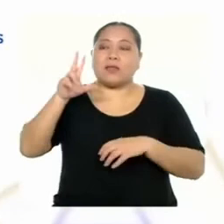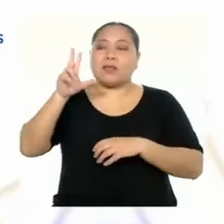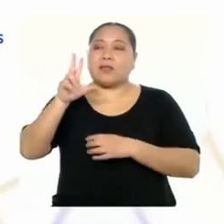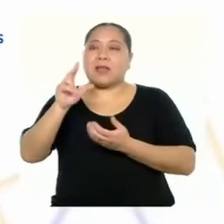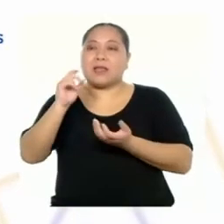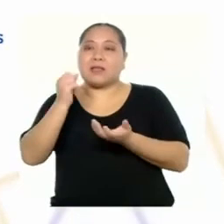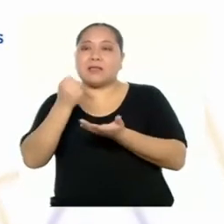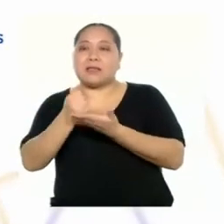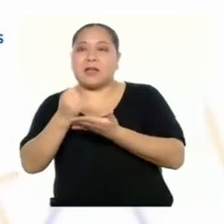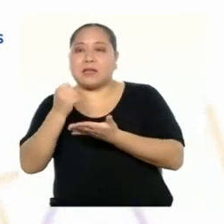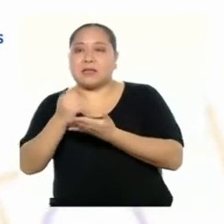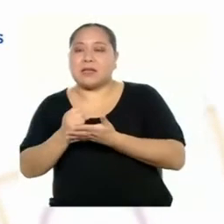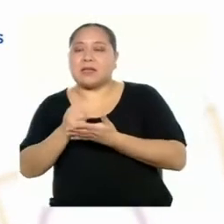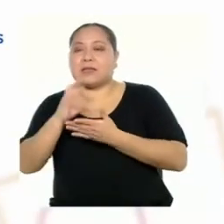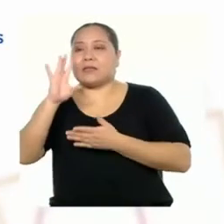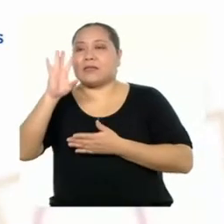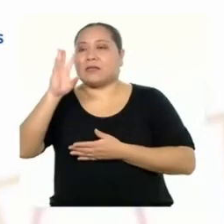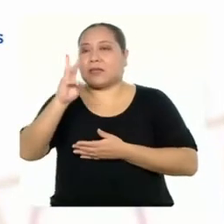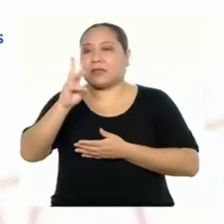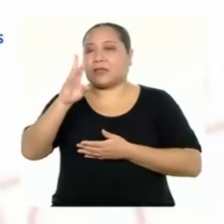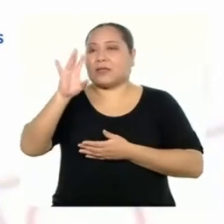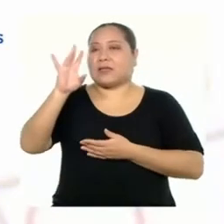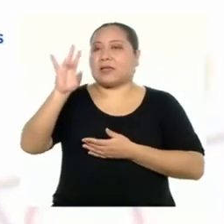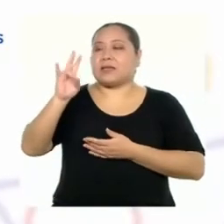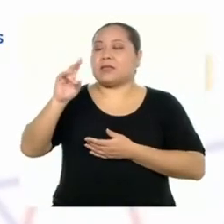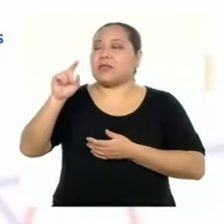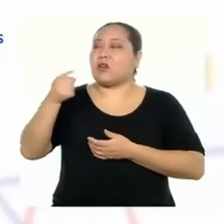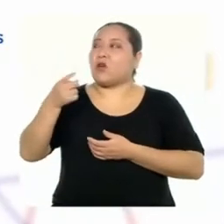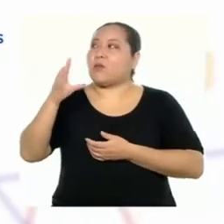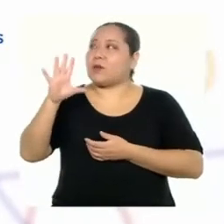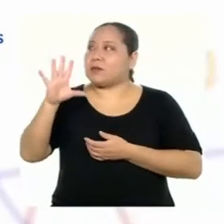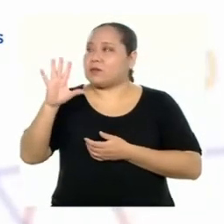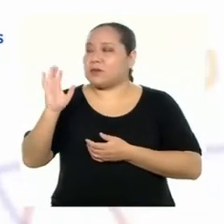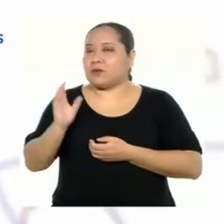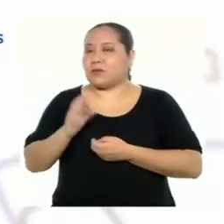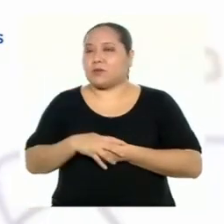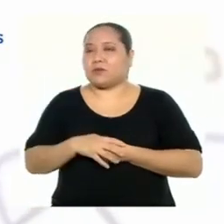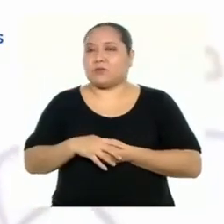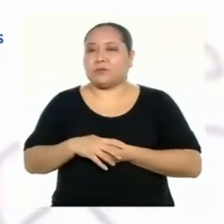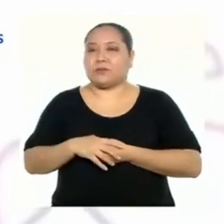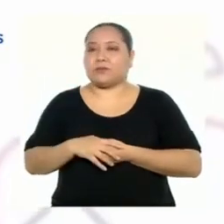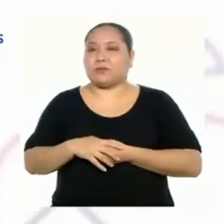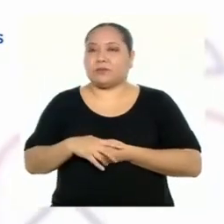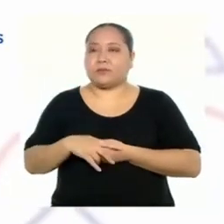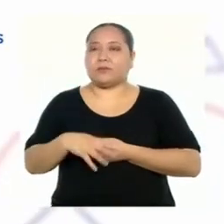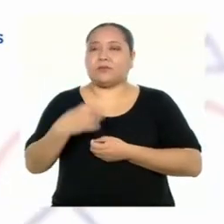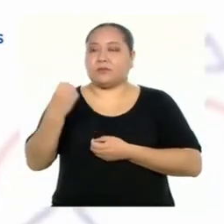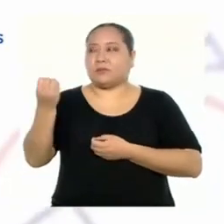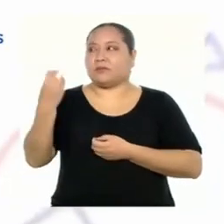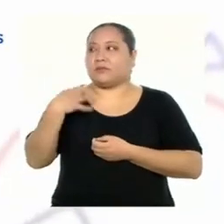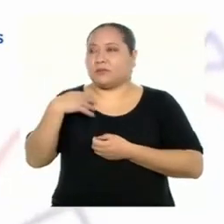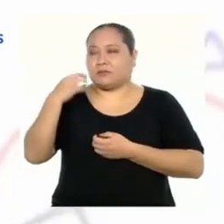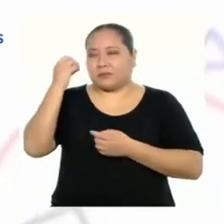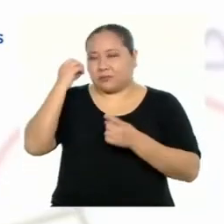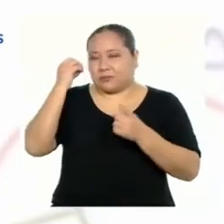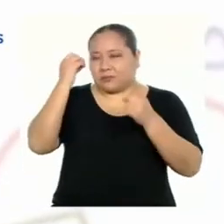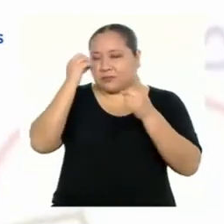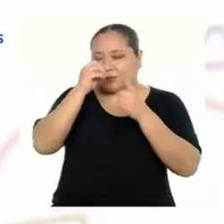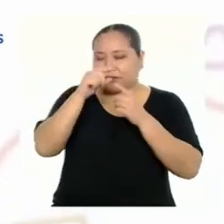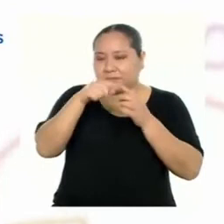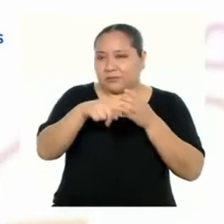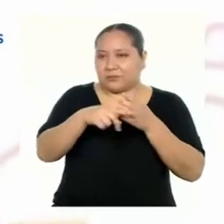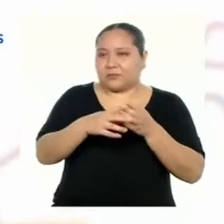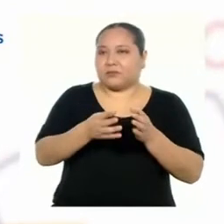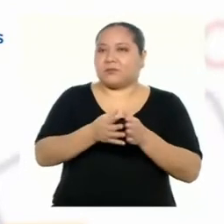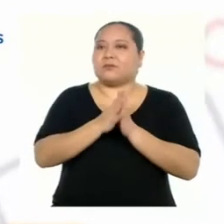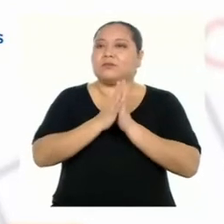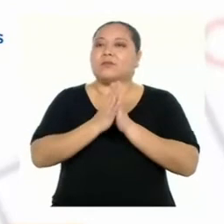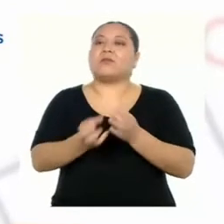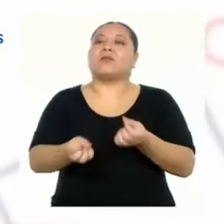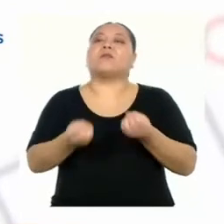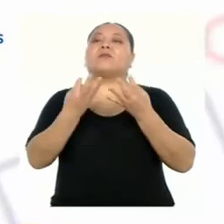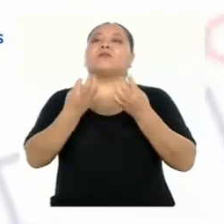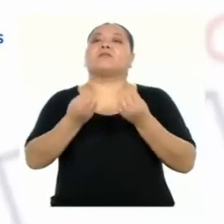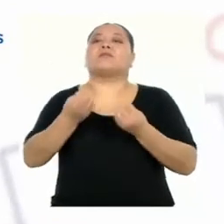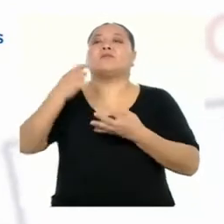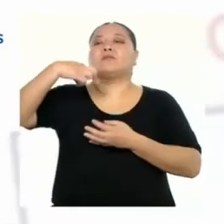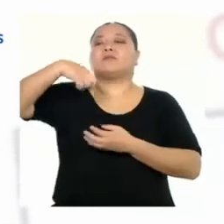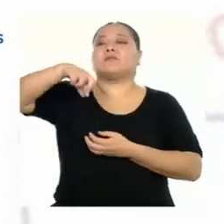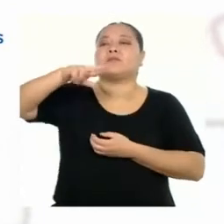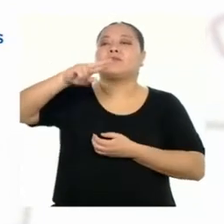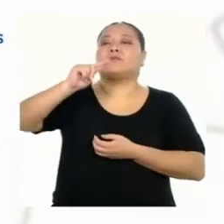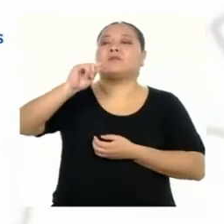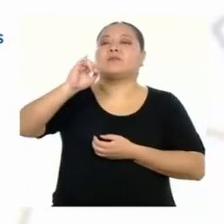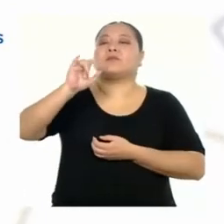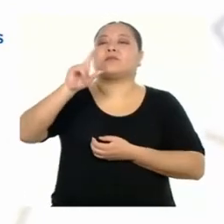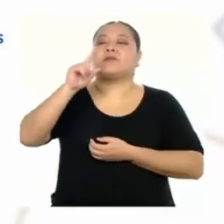es de 67,5 gramos. Y lo que nos pide el reto es conocer la cantidad de proteínas que